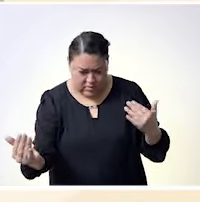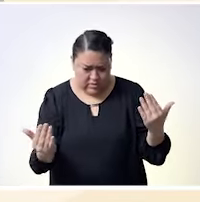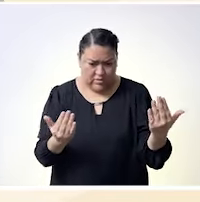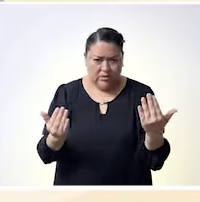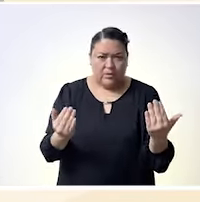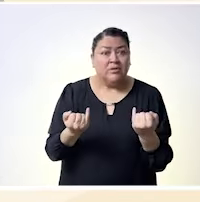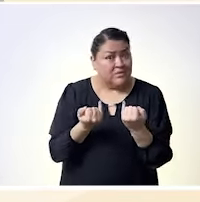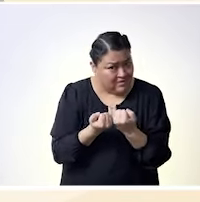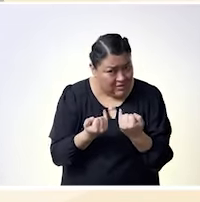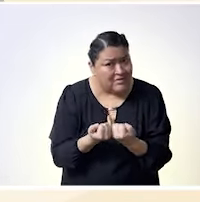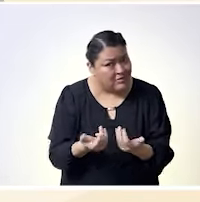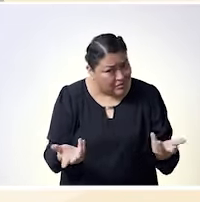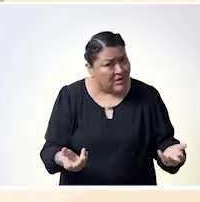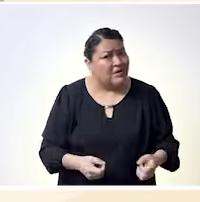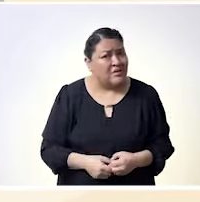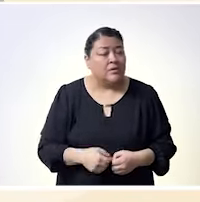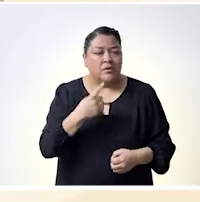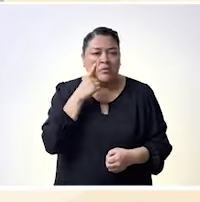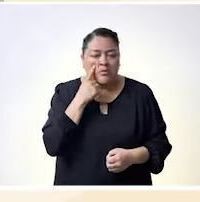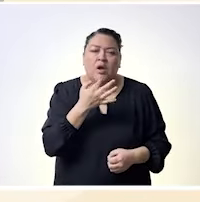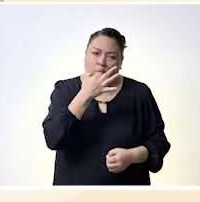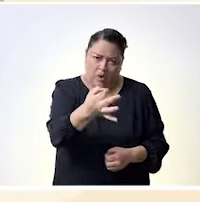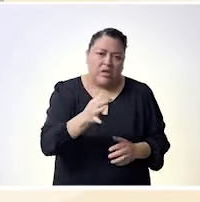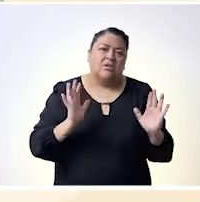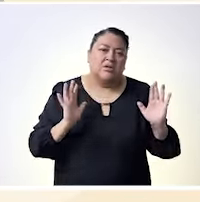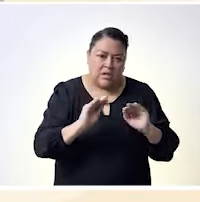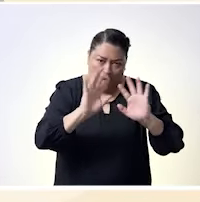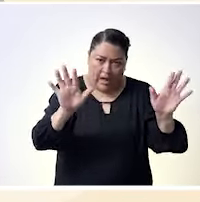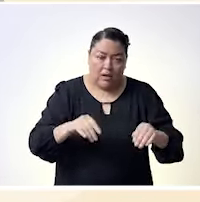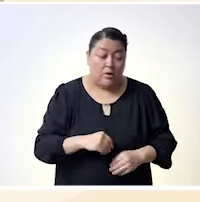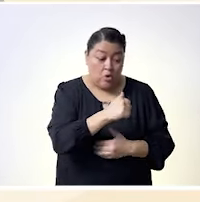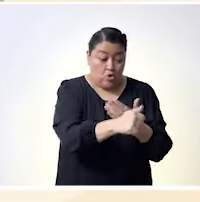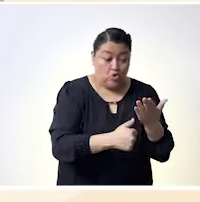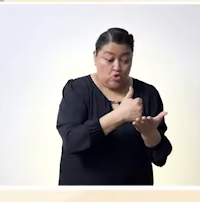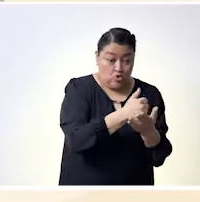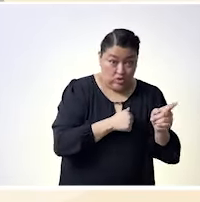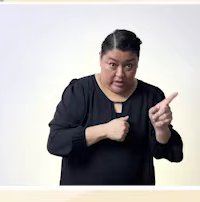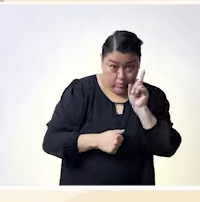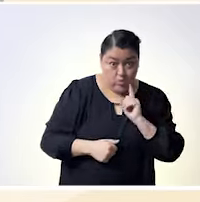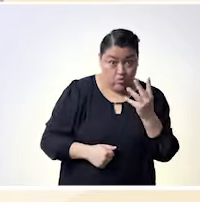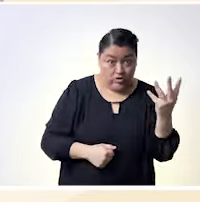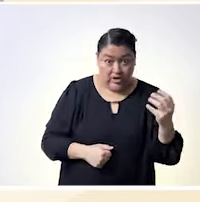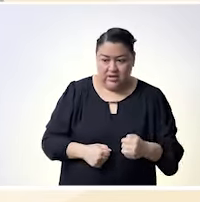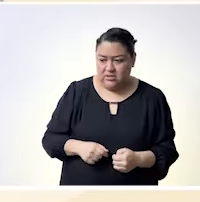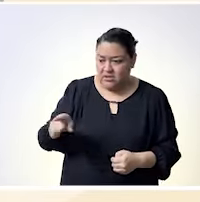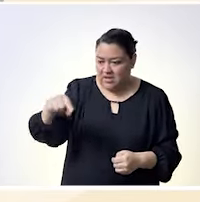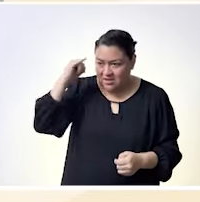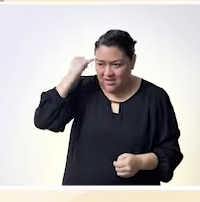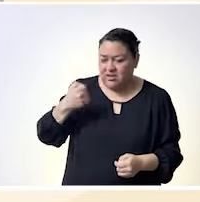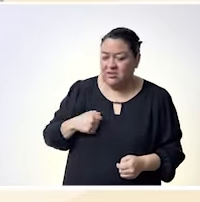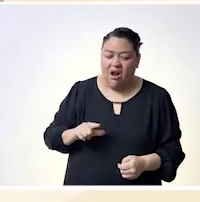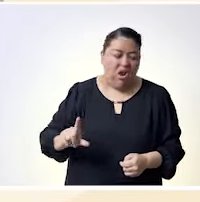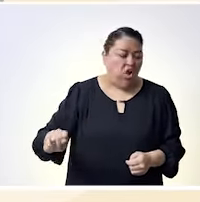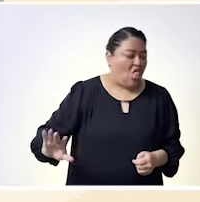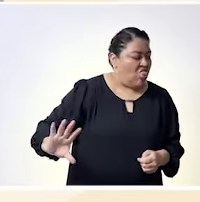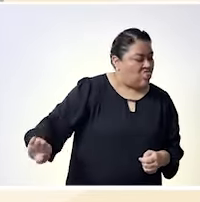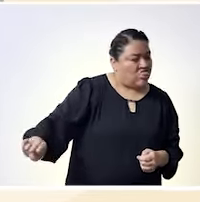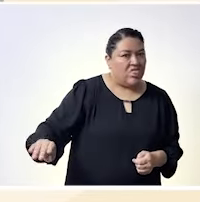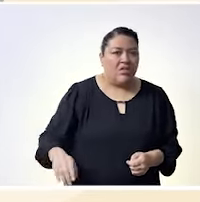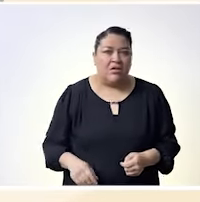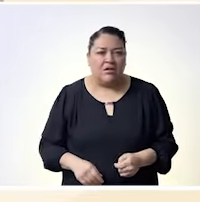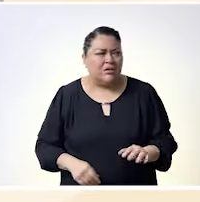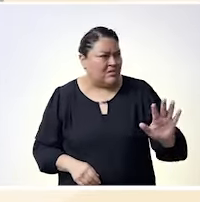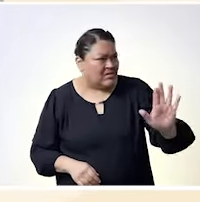a ver contigo me puedo llevar contigo no pasa nada entonces me puedo llevar incluso hasta con una mujer